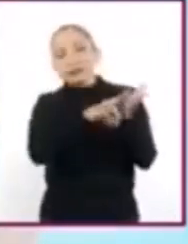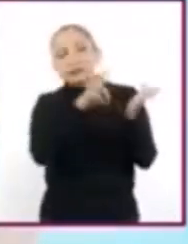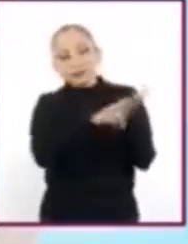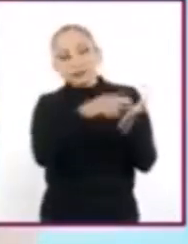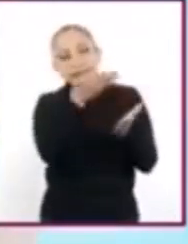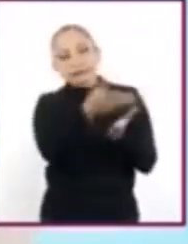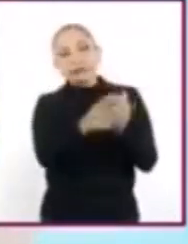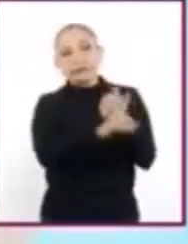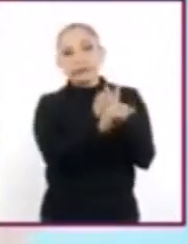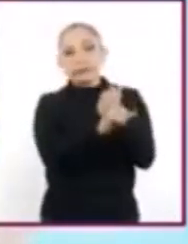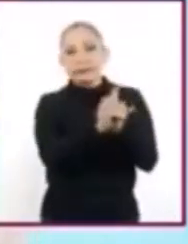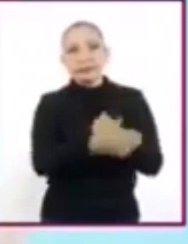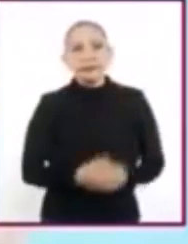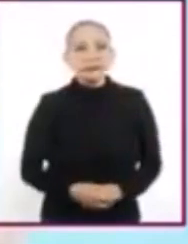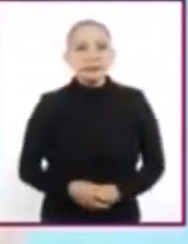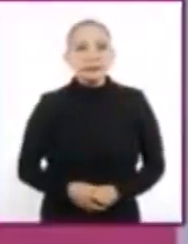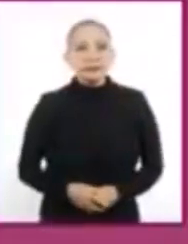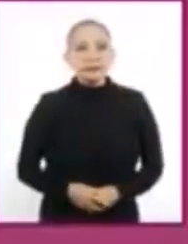de los conflictos.